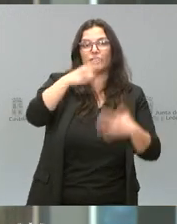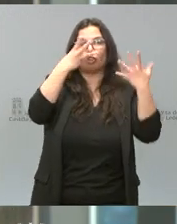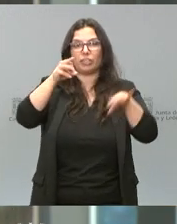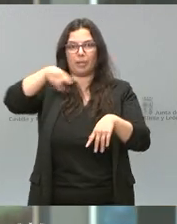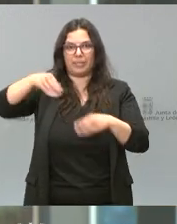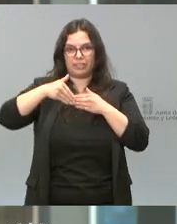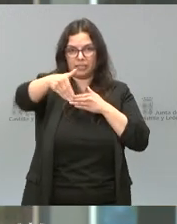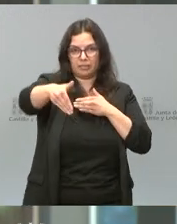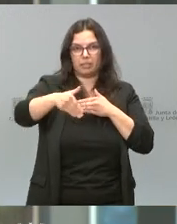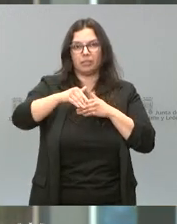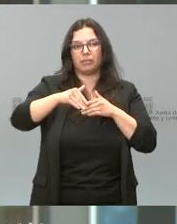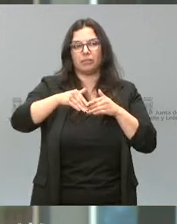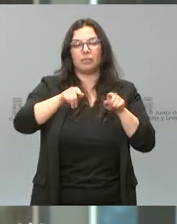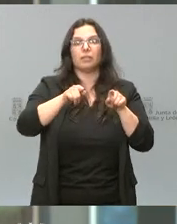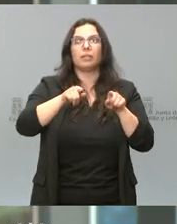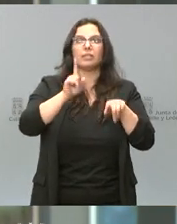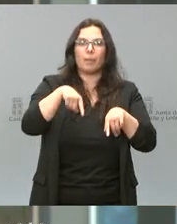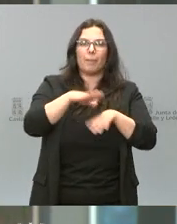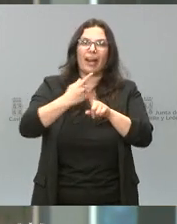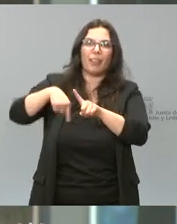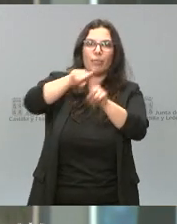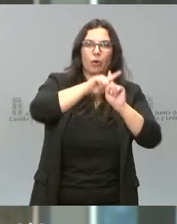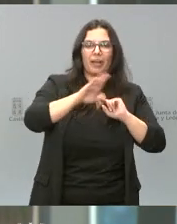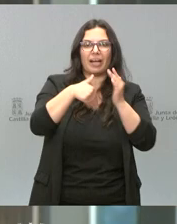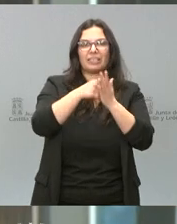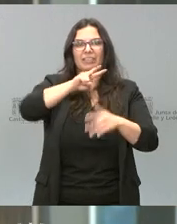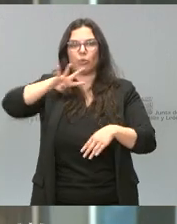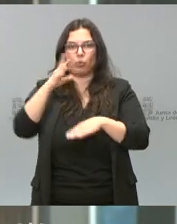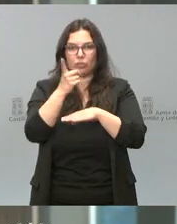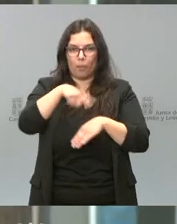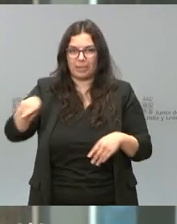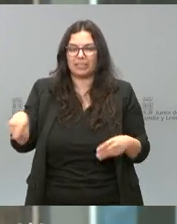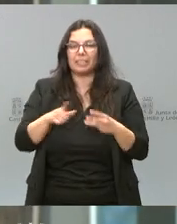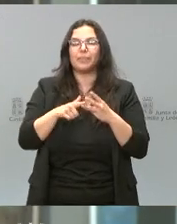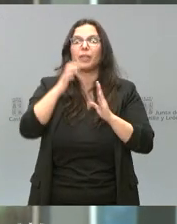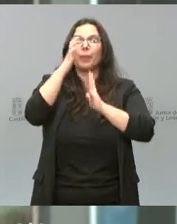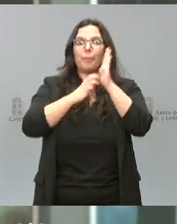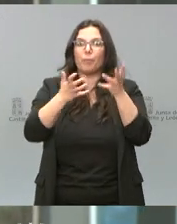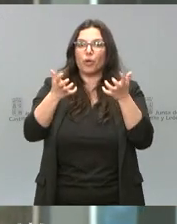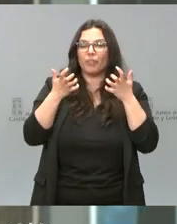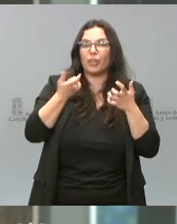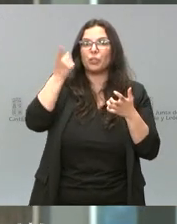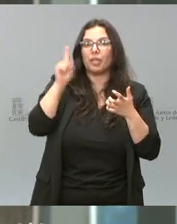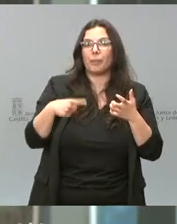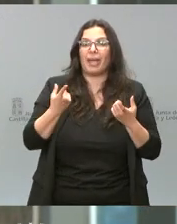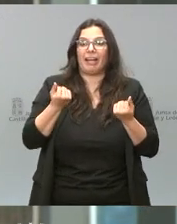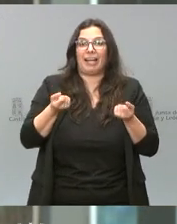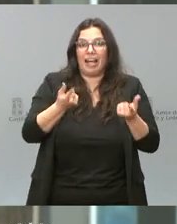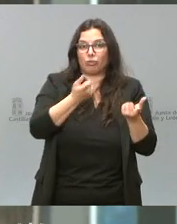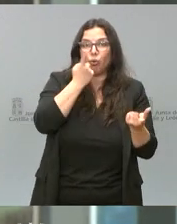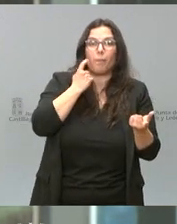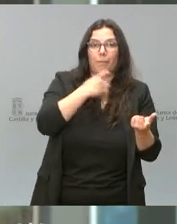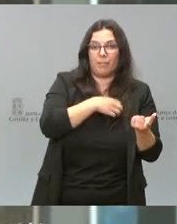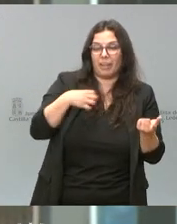meses. Periodos de carencia también de hasta 24 meses, una bonificación de los costes financieros y de los